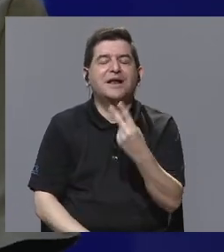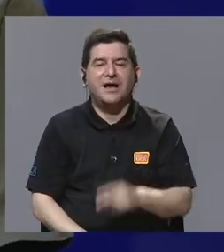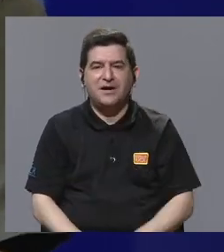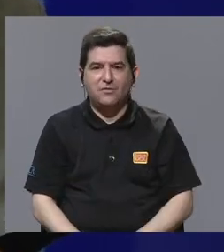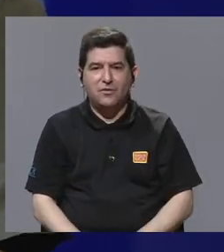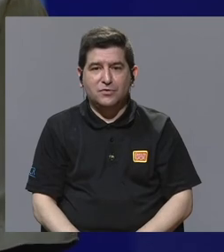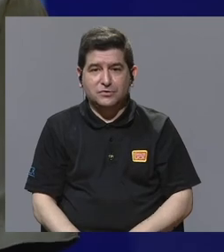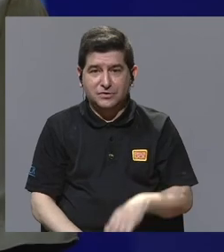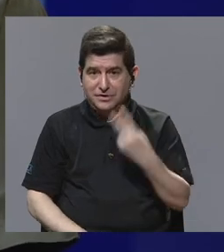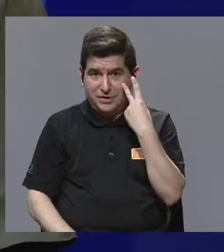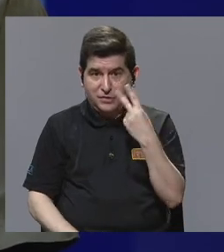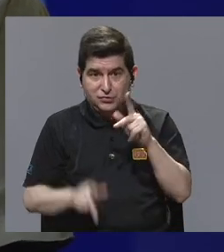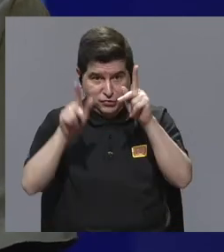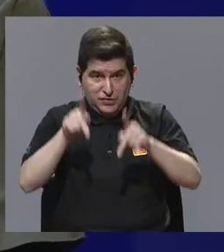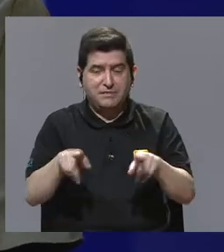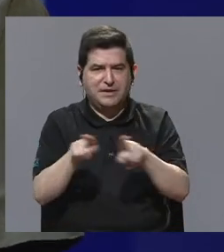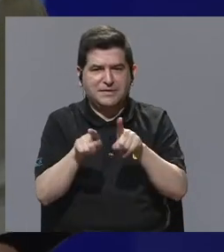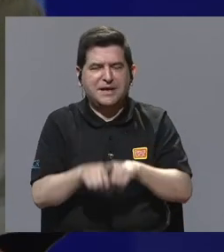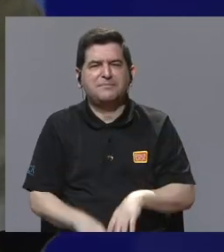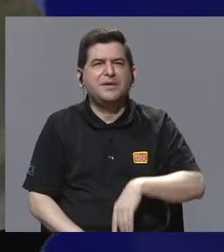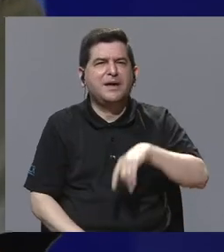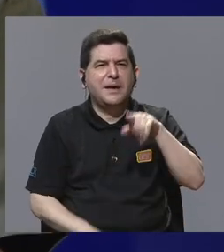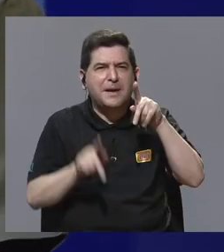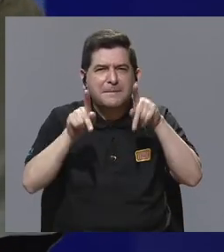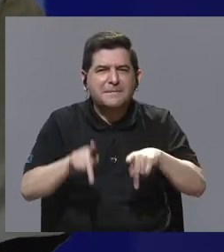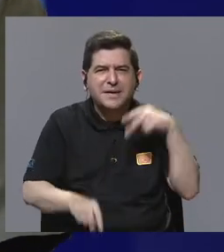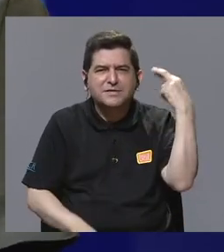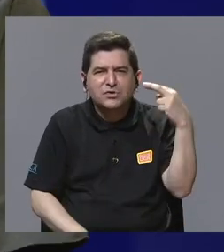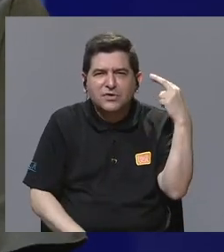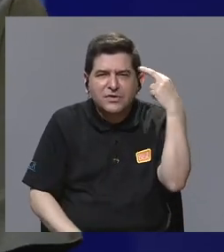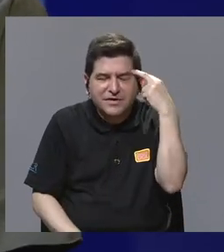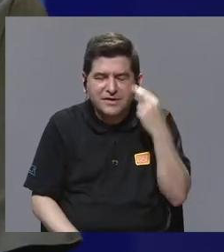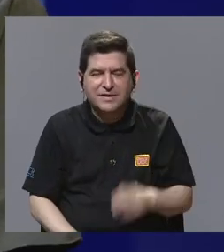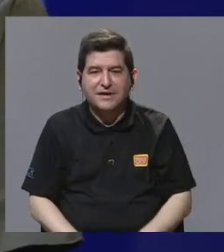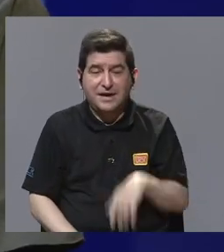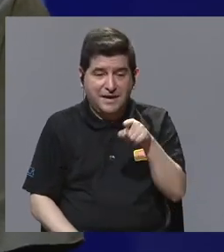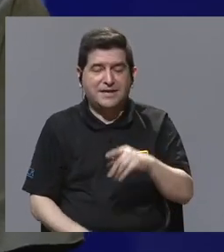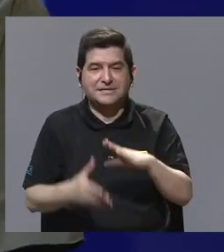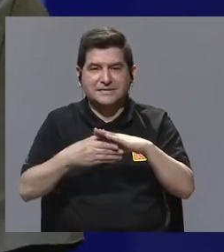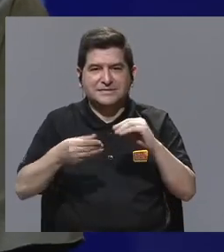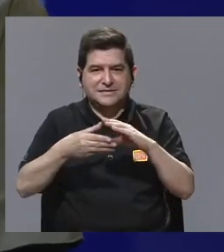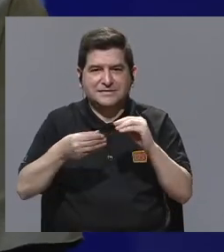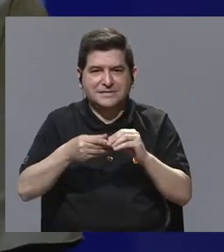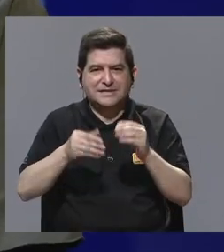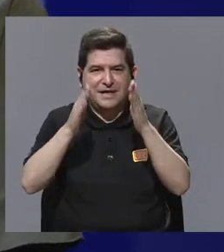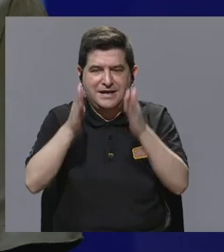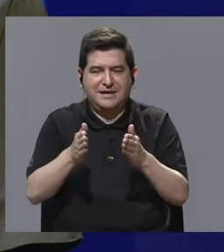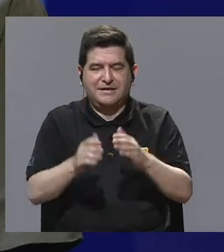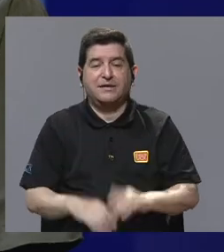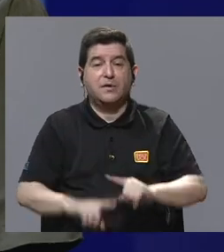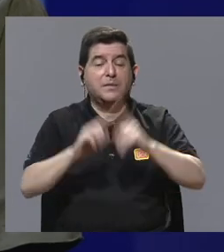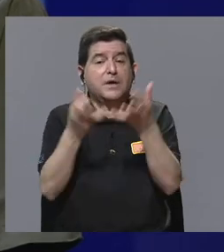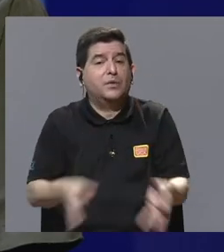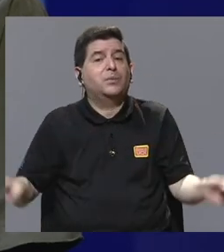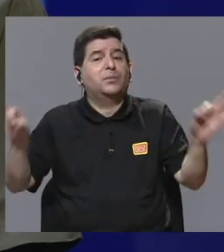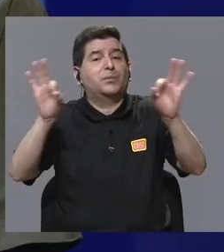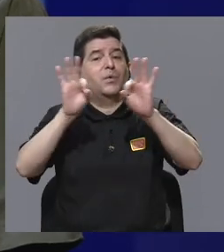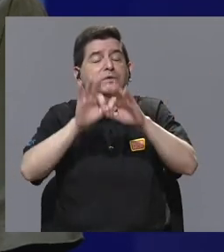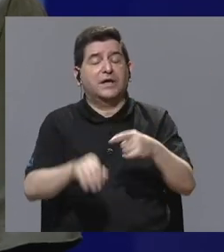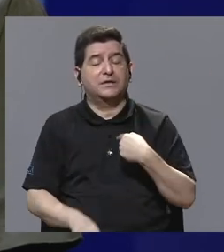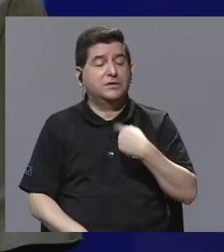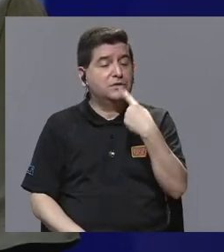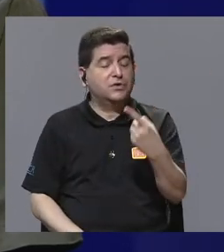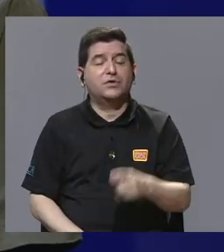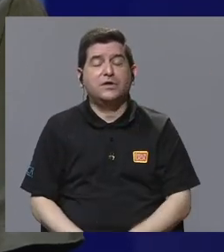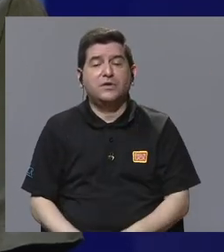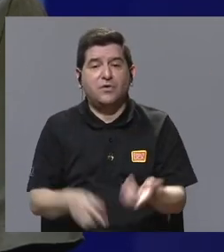presta, que es un personaje más, en realidad, que va cuestionándose, reflexionando la narradora. Pero sí, creo que es lo más importante, y creo que